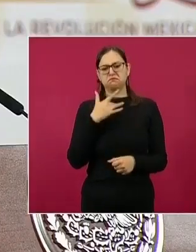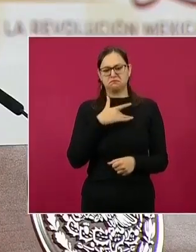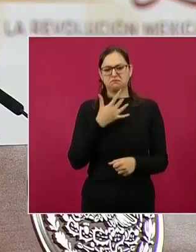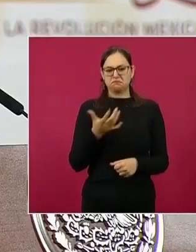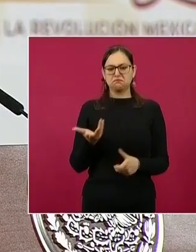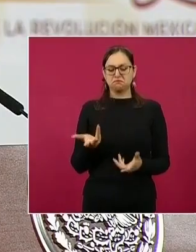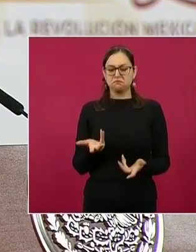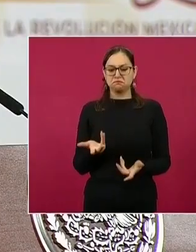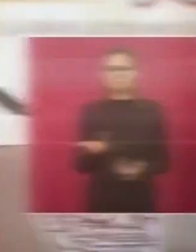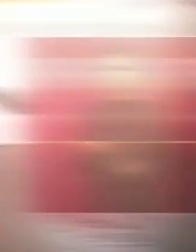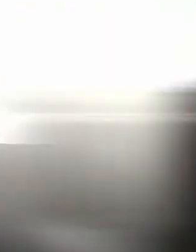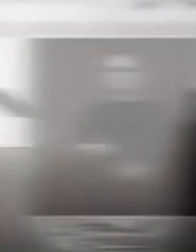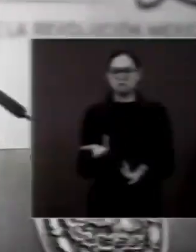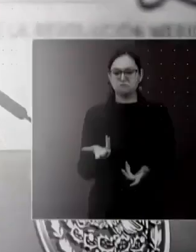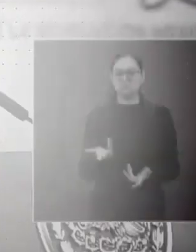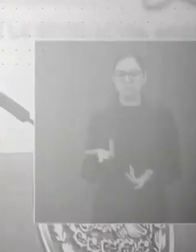tanto y haciendo denuncias.